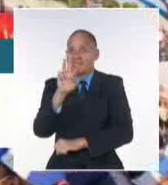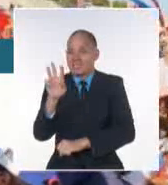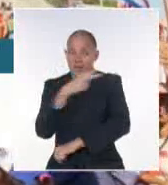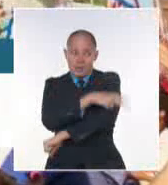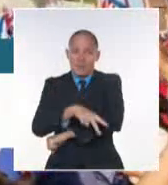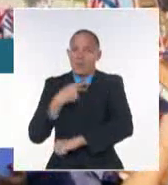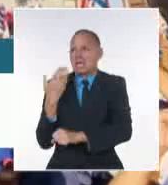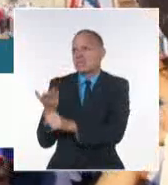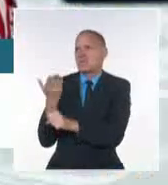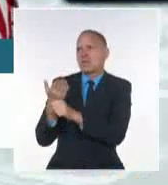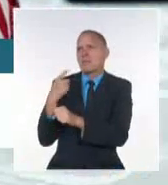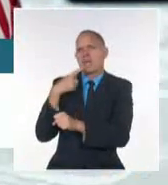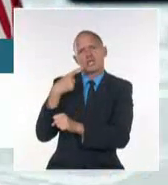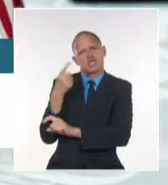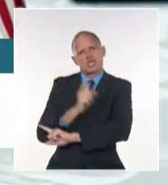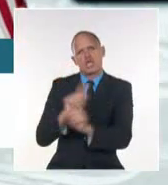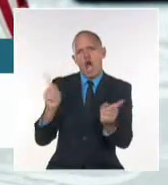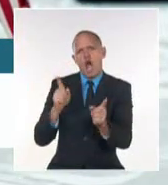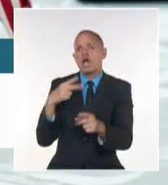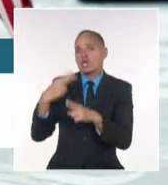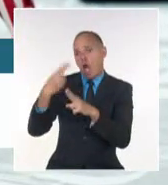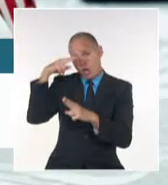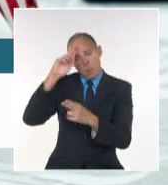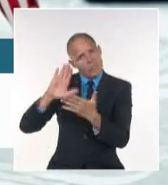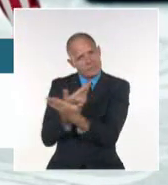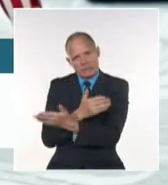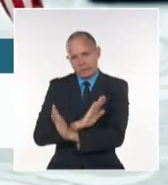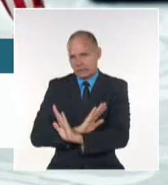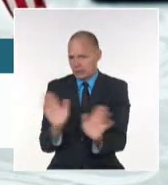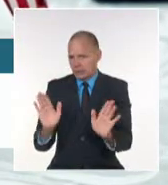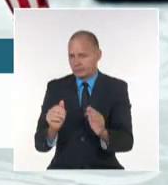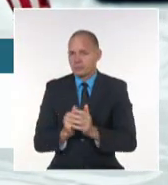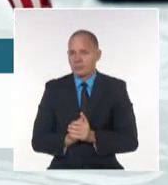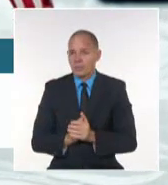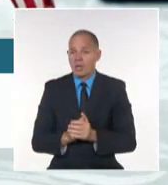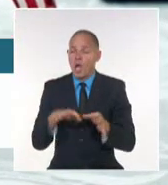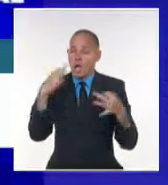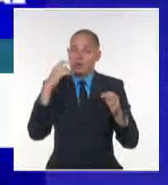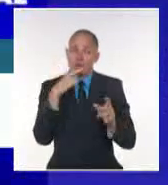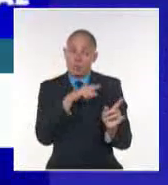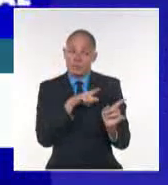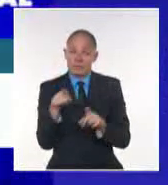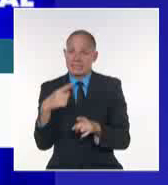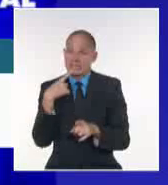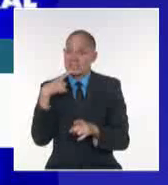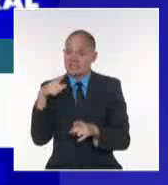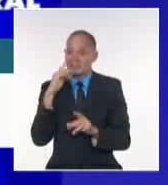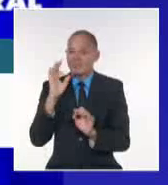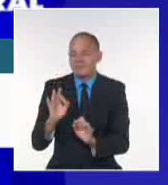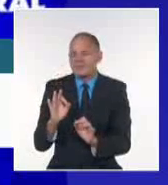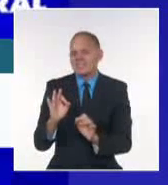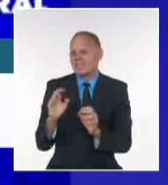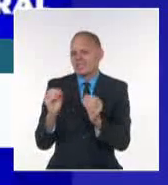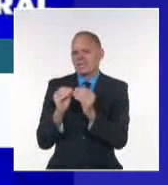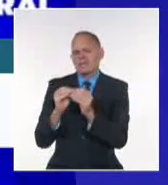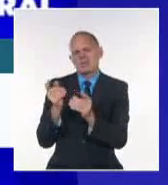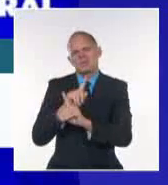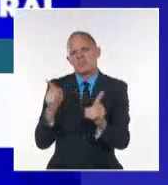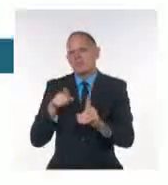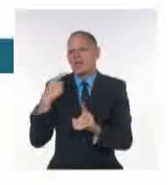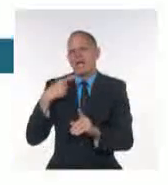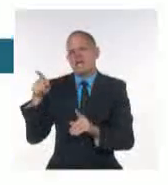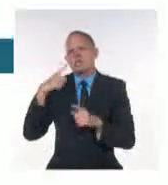los principios y normas del derecho internacional. El documento reconoce que la designación para dicha lista no es ni clara ni